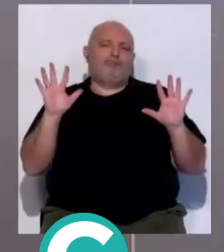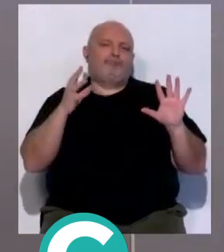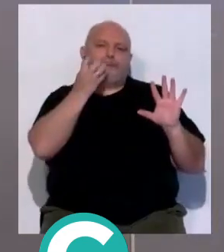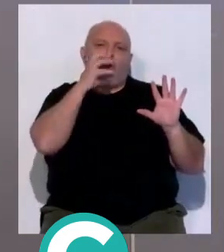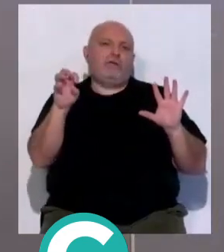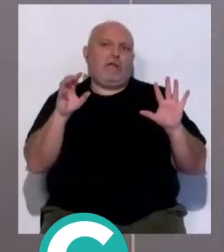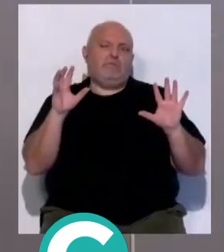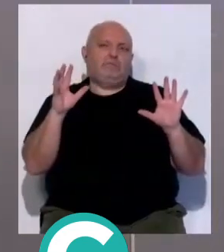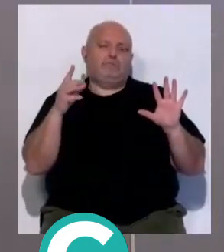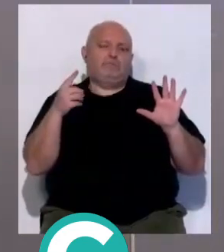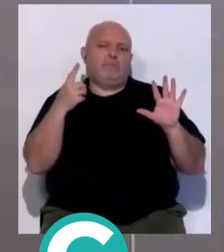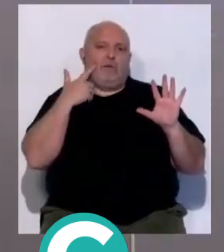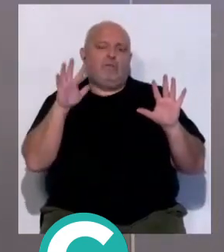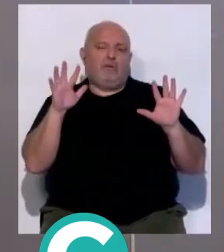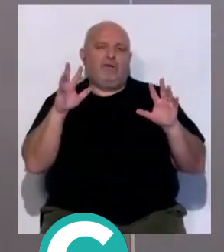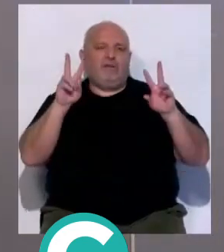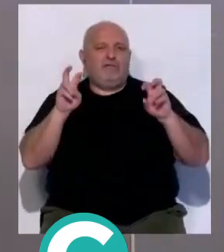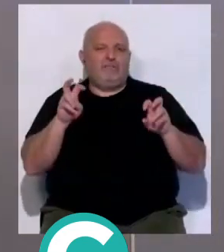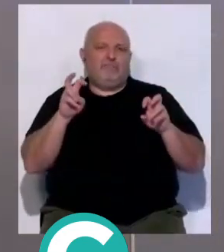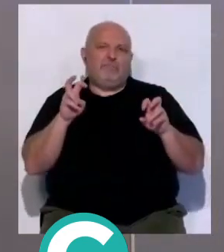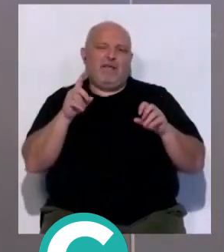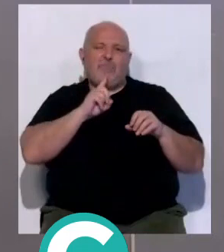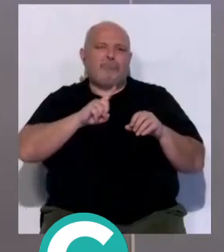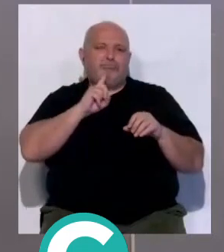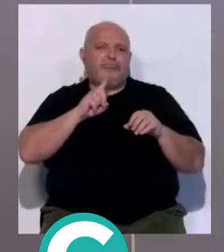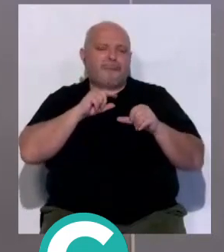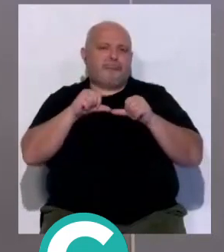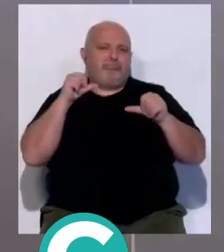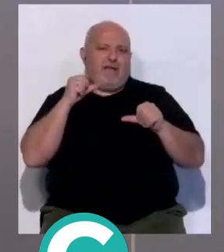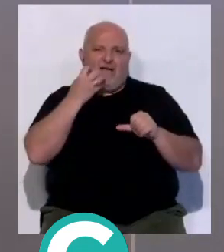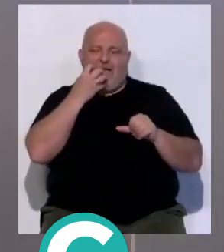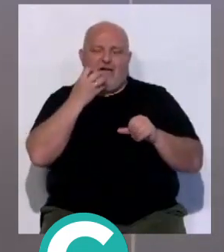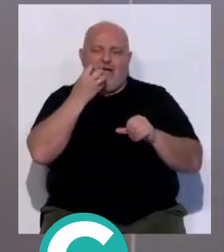para reivindicar un poco esos errores arbitrales,